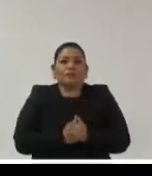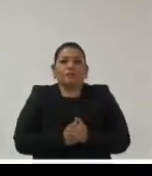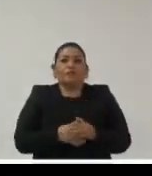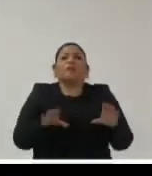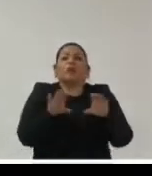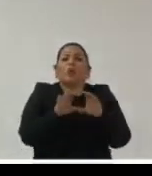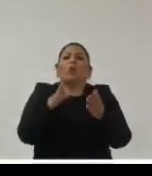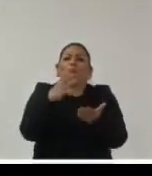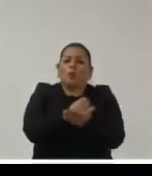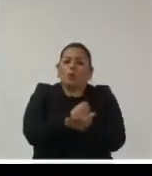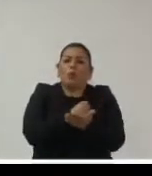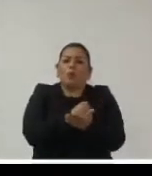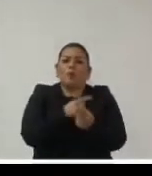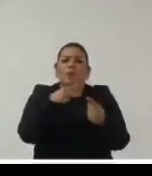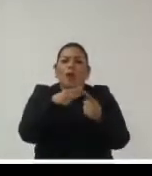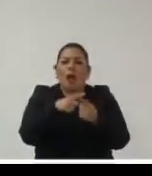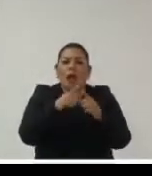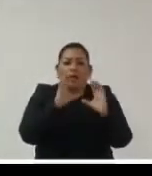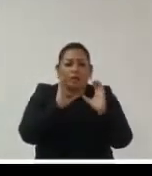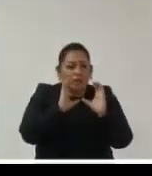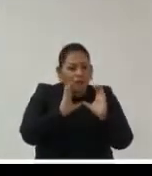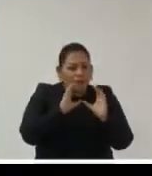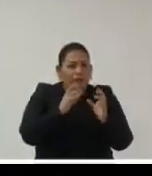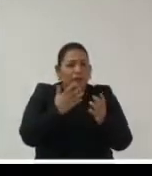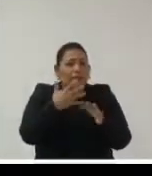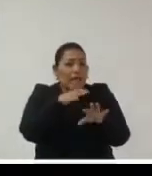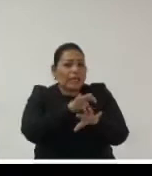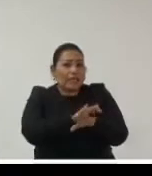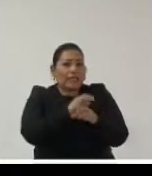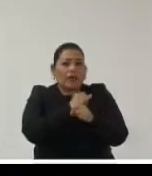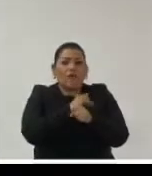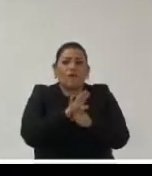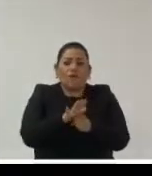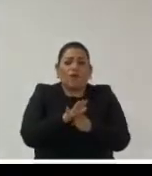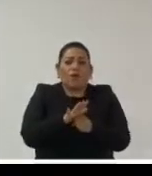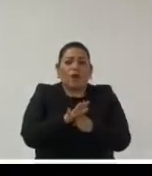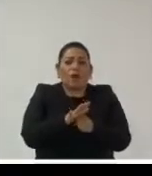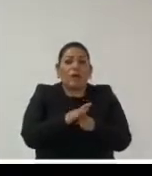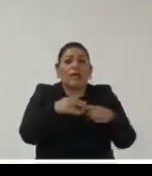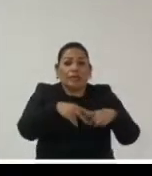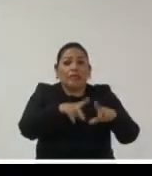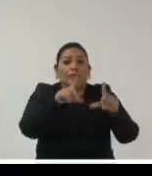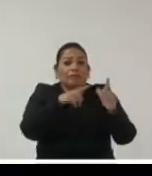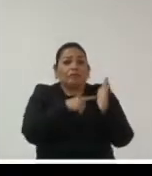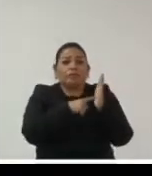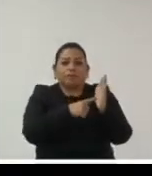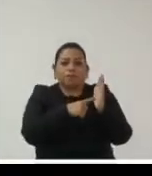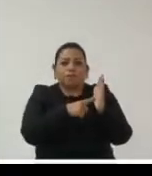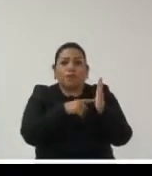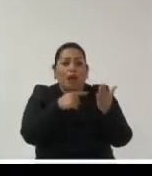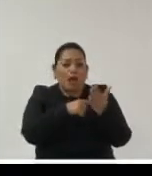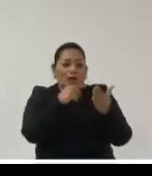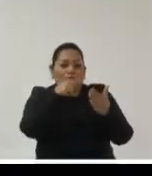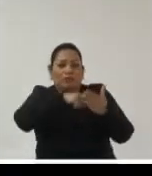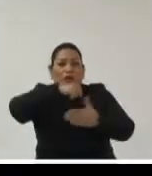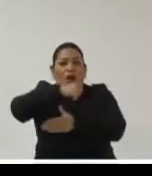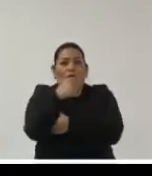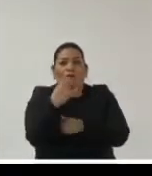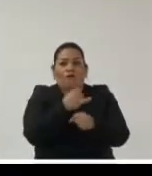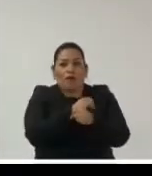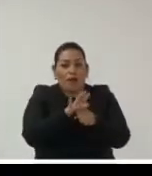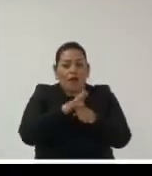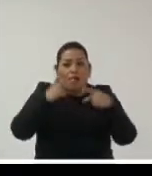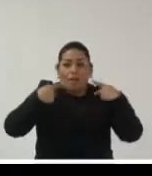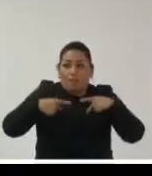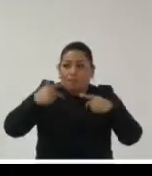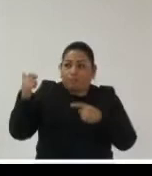vamos a lograr garantizar la integridad de la información que es evidencia de los hechos y las actuaciones de las personas